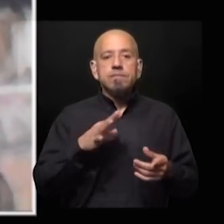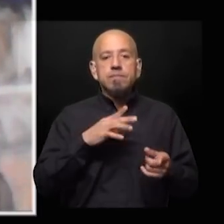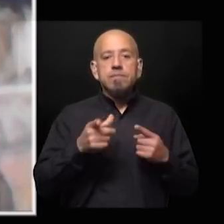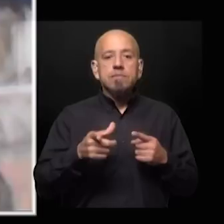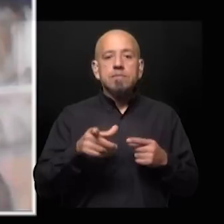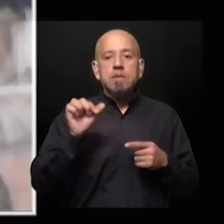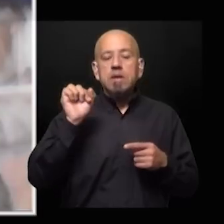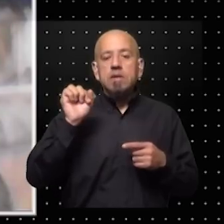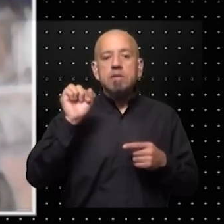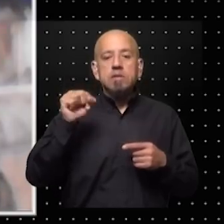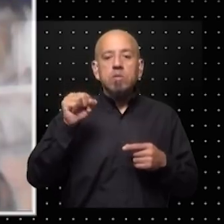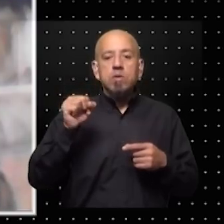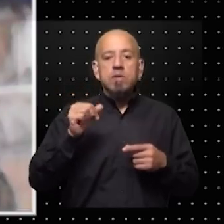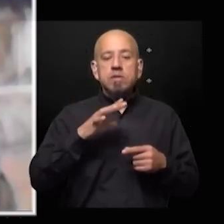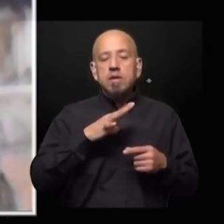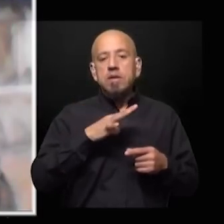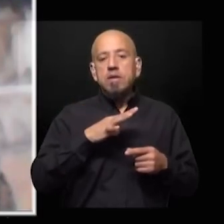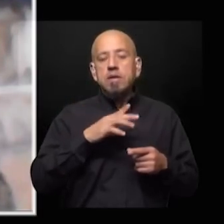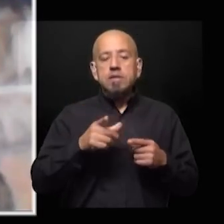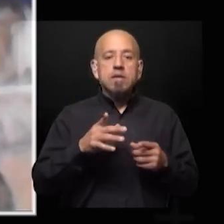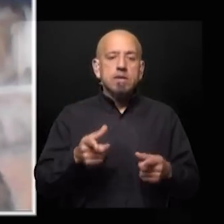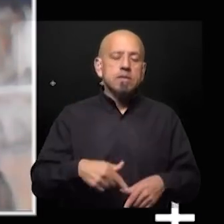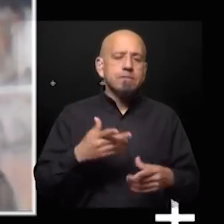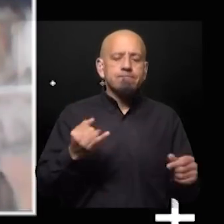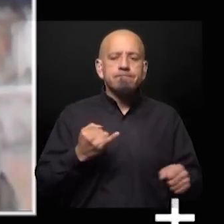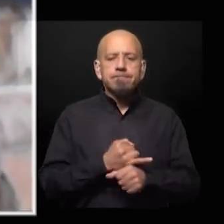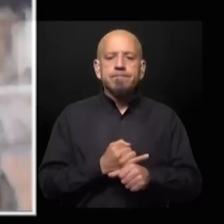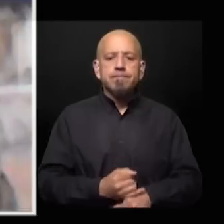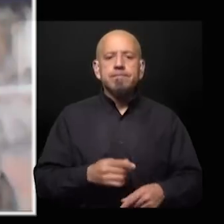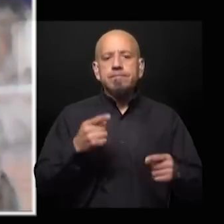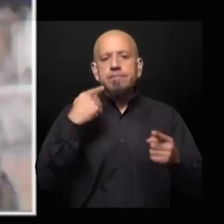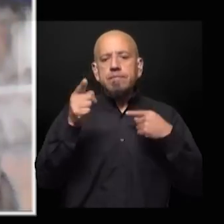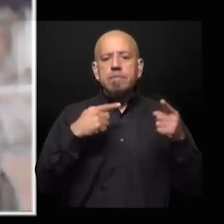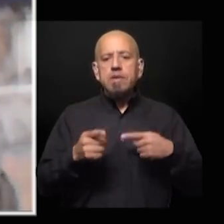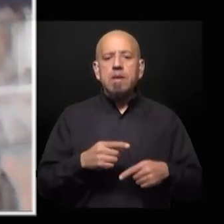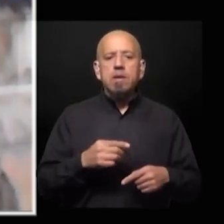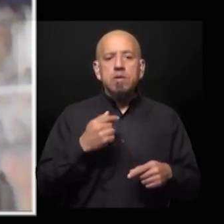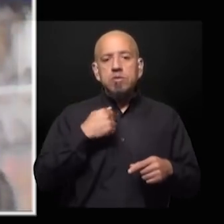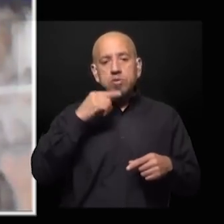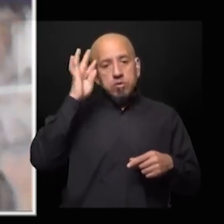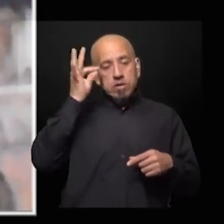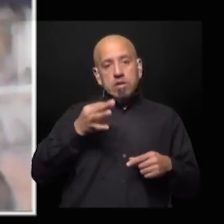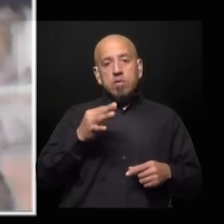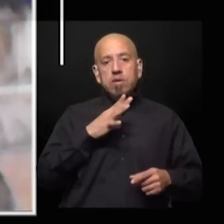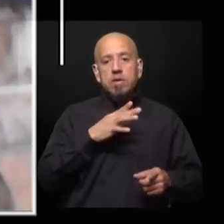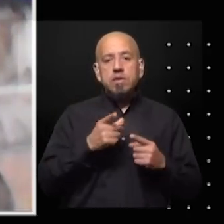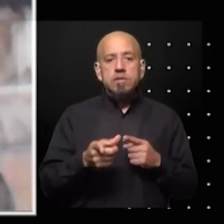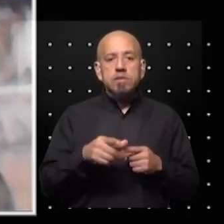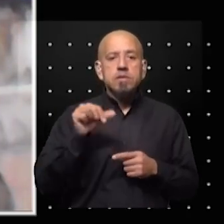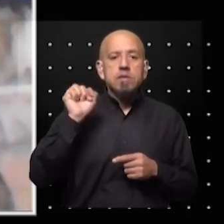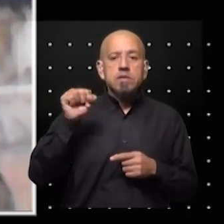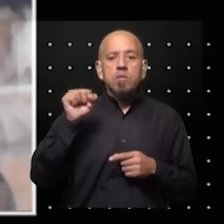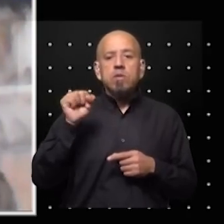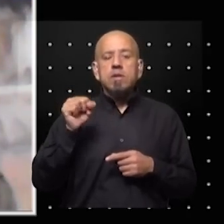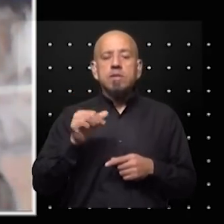encuestas publicadas le pifian sistemáticamente hace muchos años por distintas razones yo creo que porque las encuestas que se